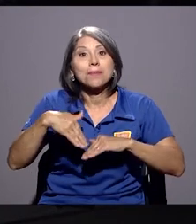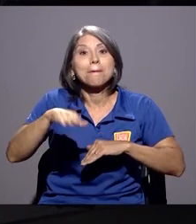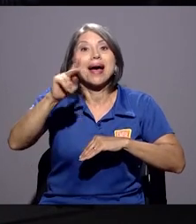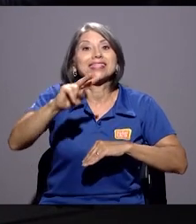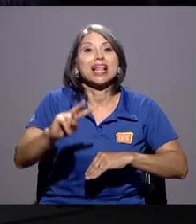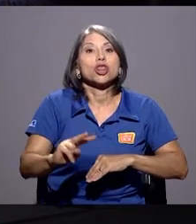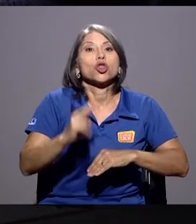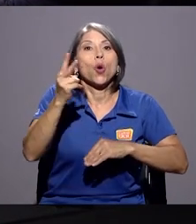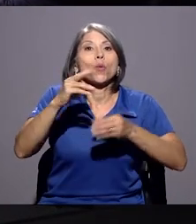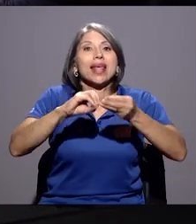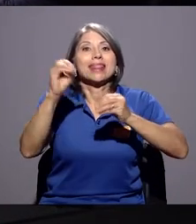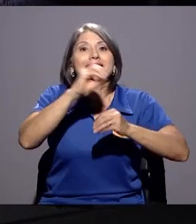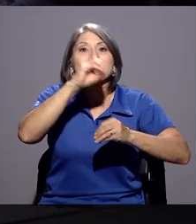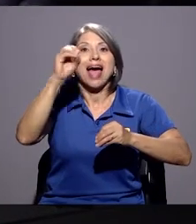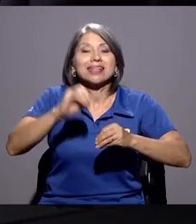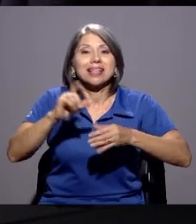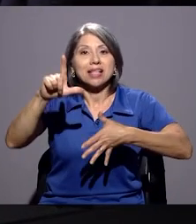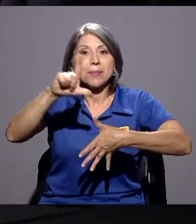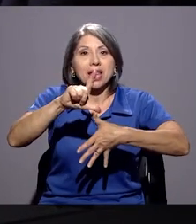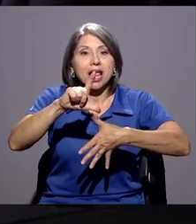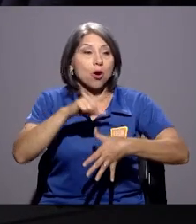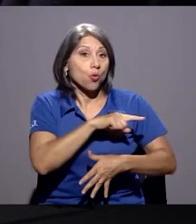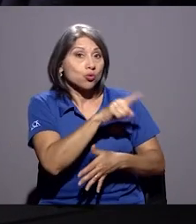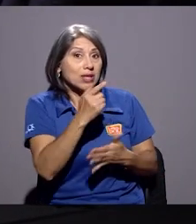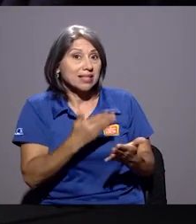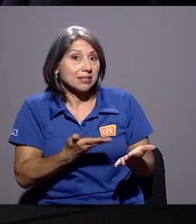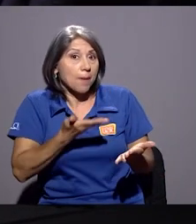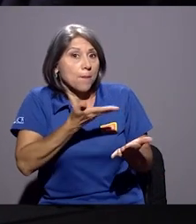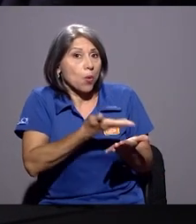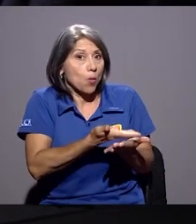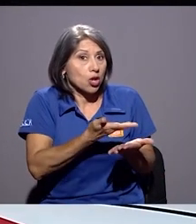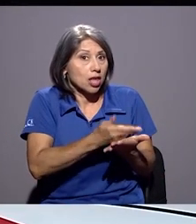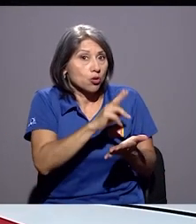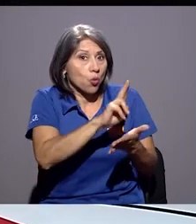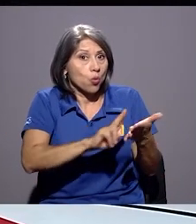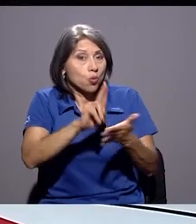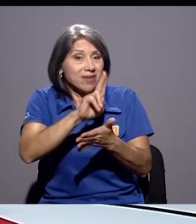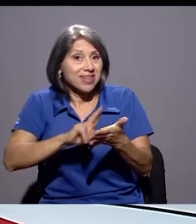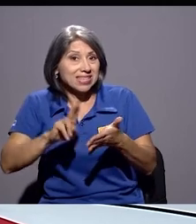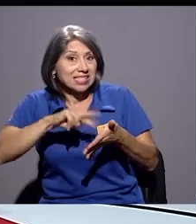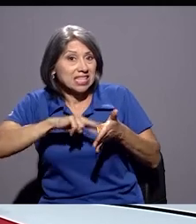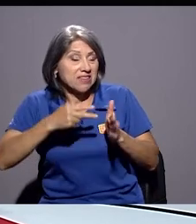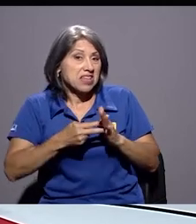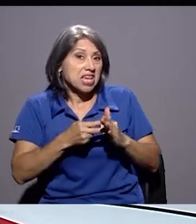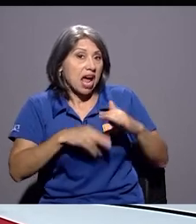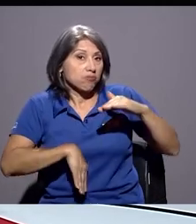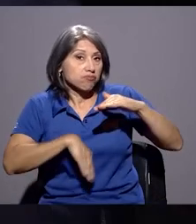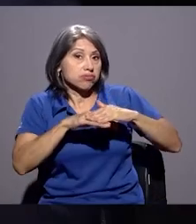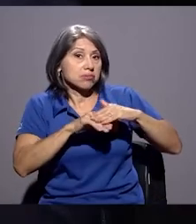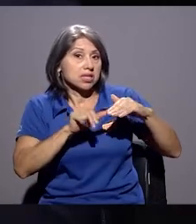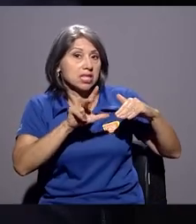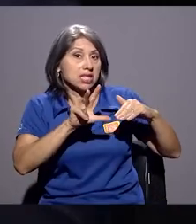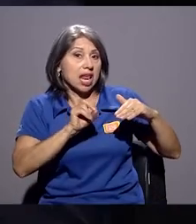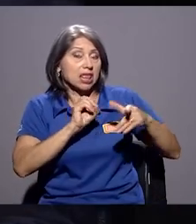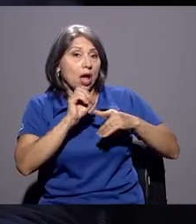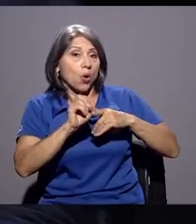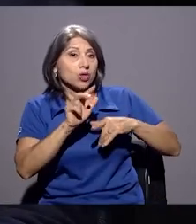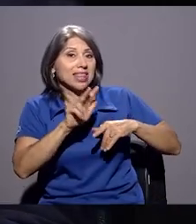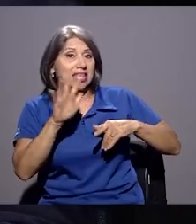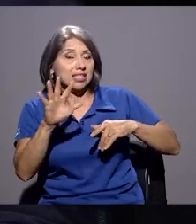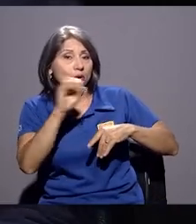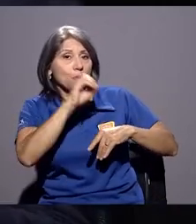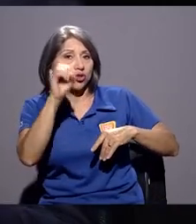promedio de América Latina. Y de las que ustedes están proponiendo desde la academia, de lo que significaría 30 o 35%. Por supuesto, eso